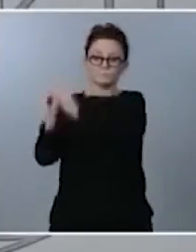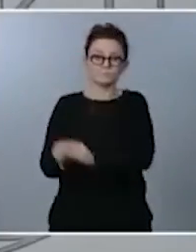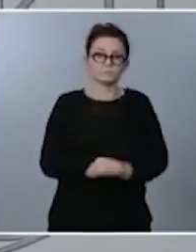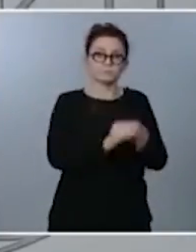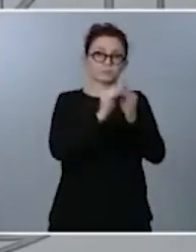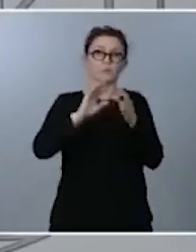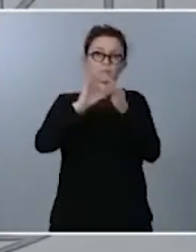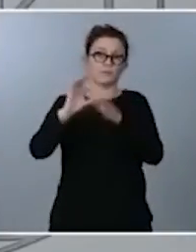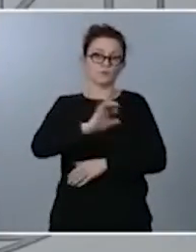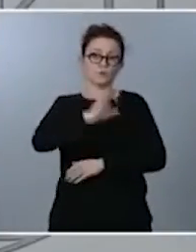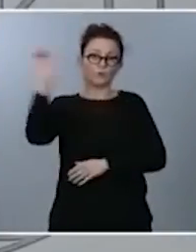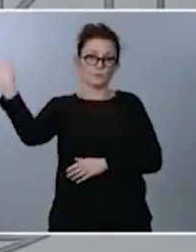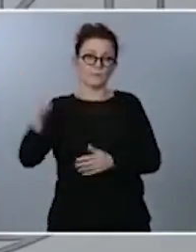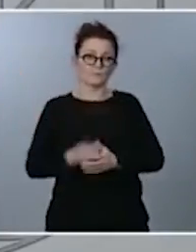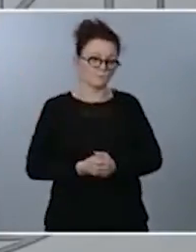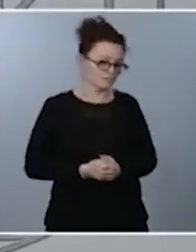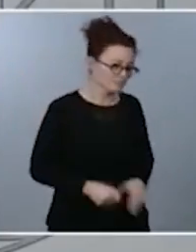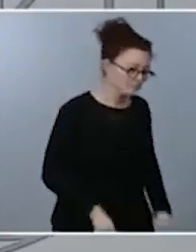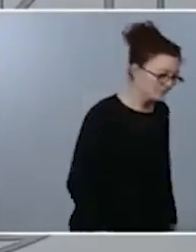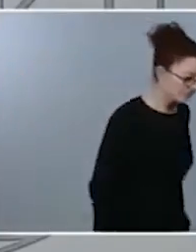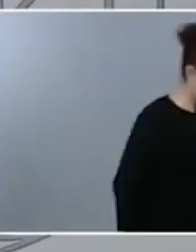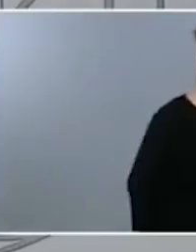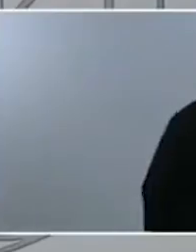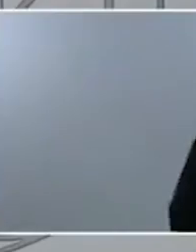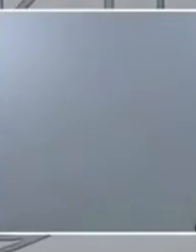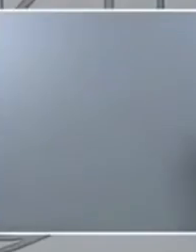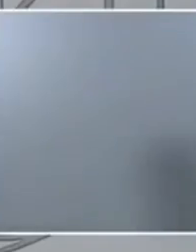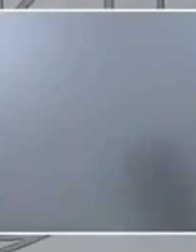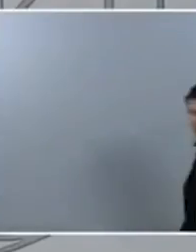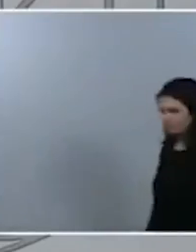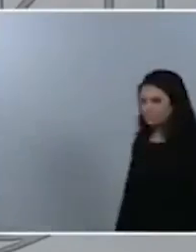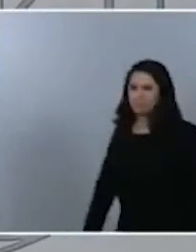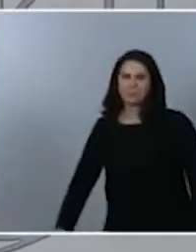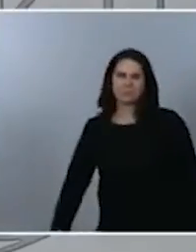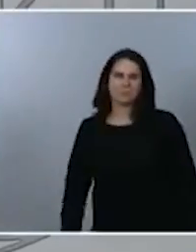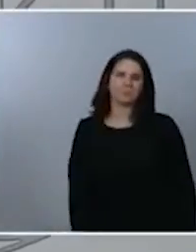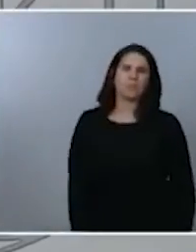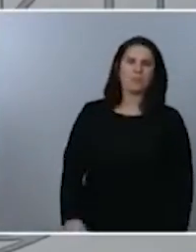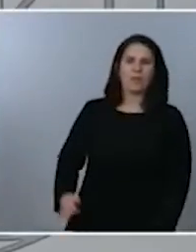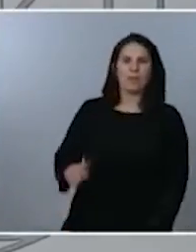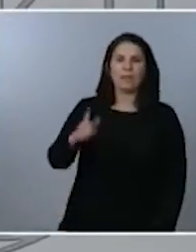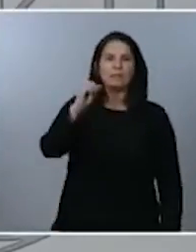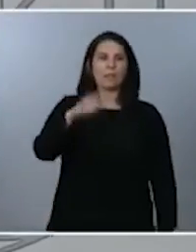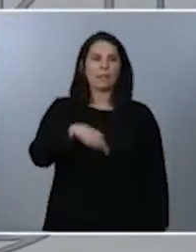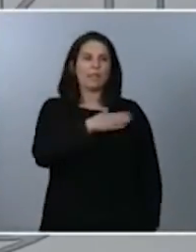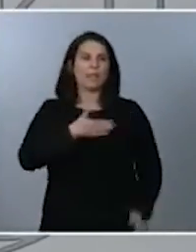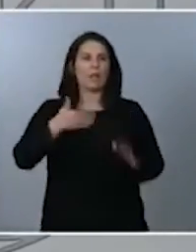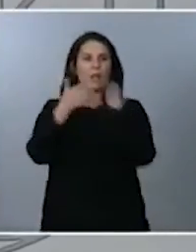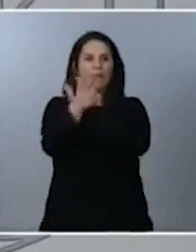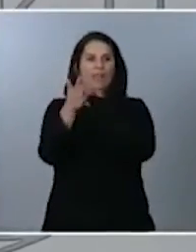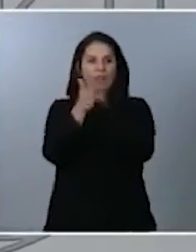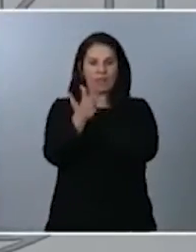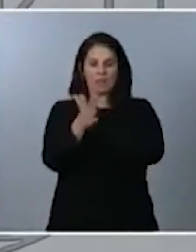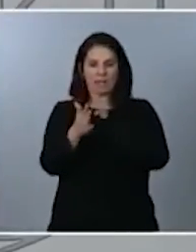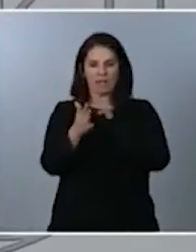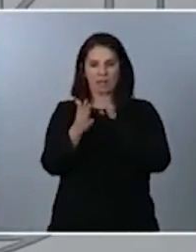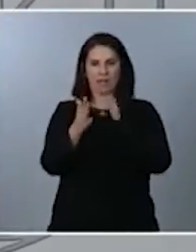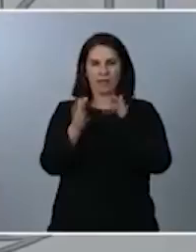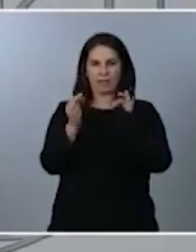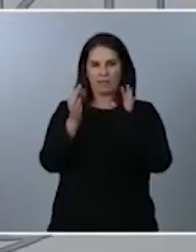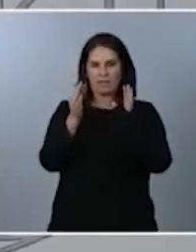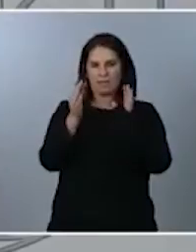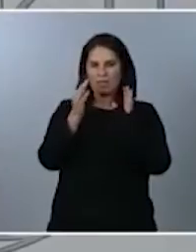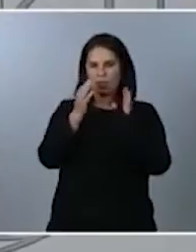Europea. Decir que, por supuesto, durante toda la vigencia del estado de alarma, el